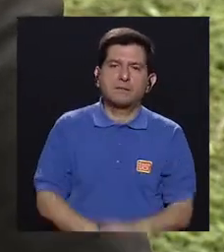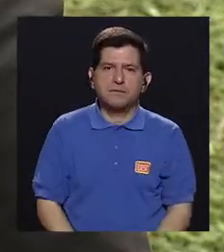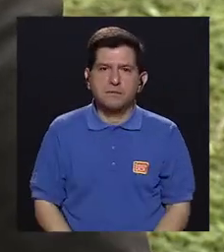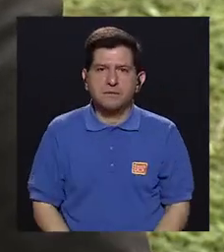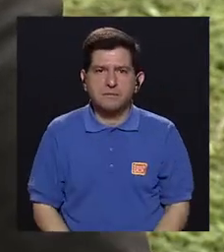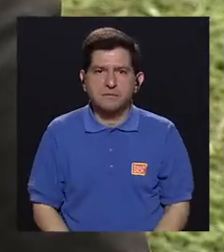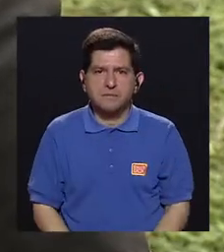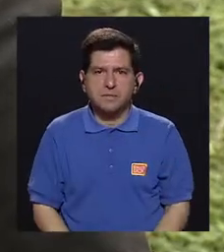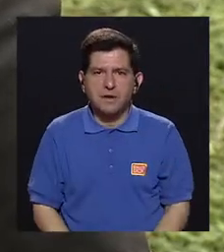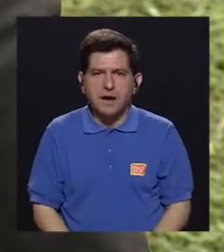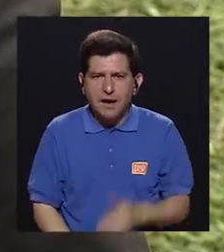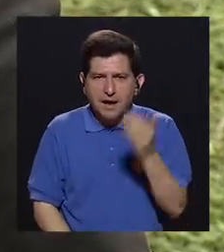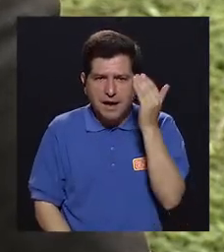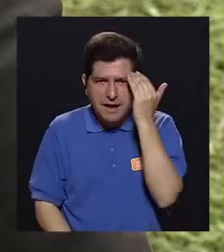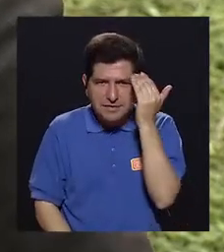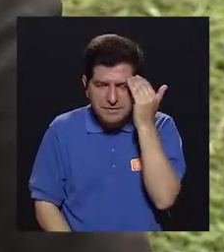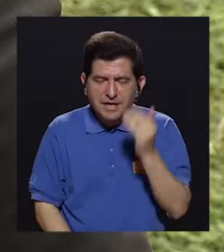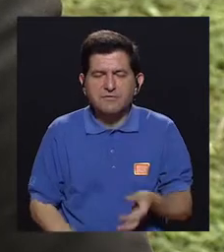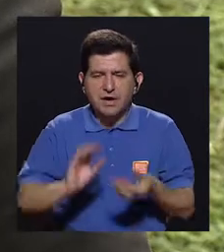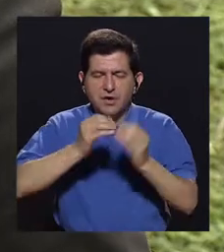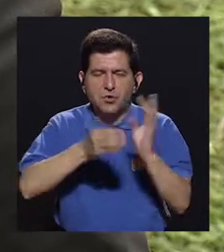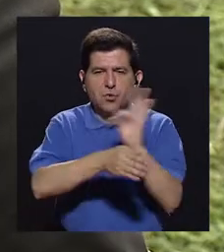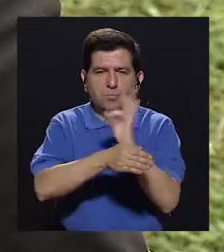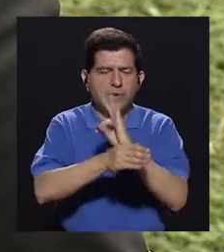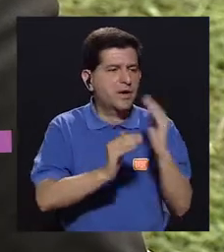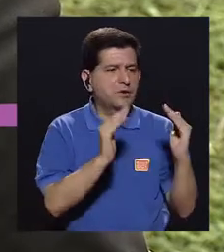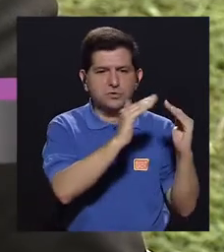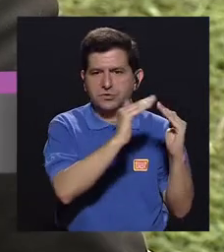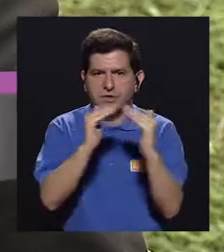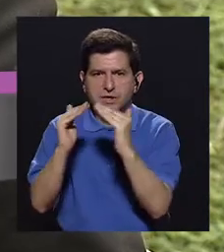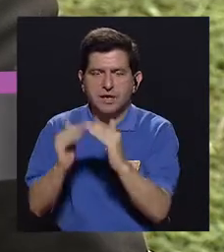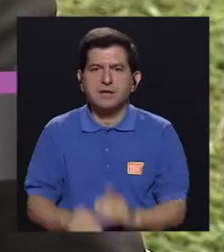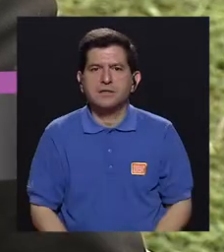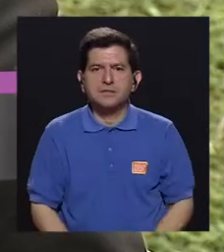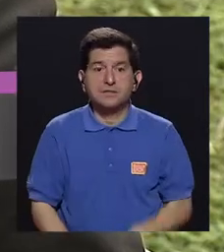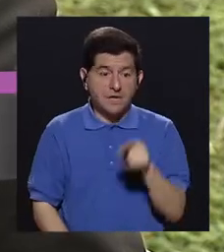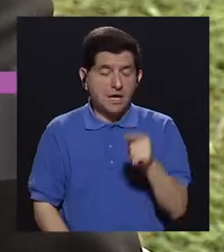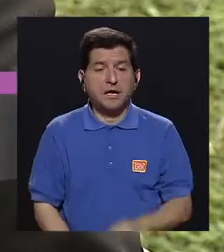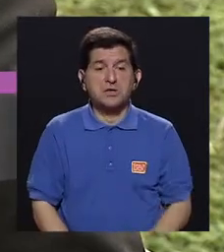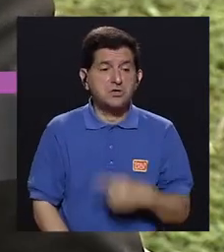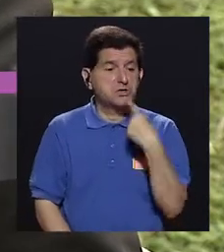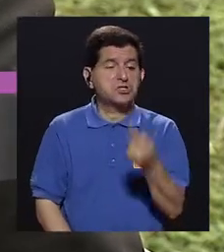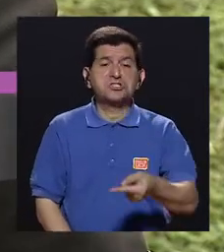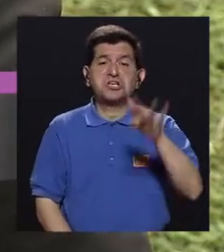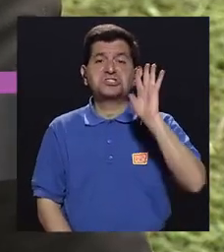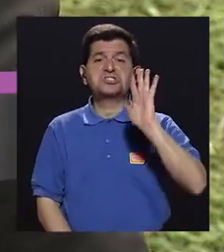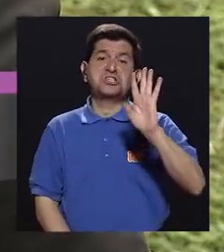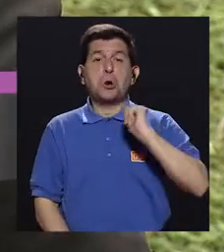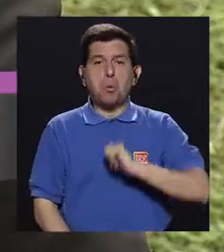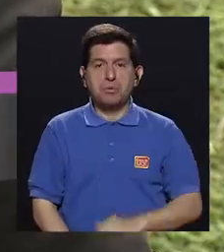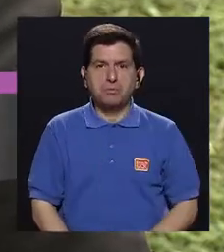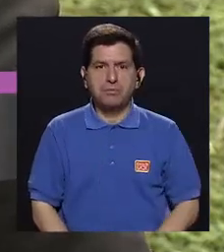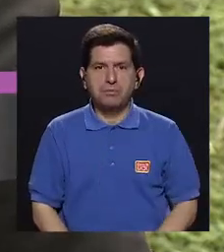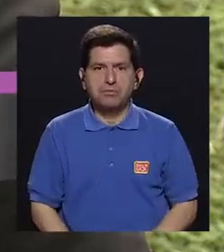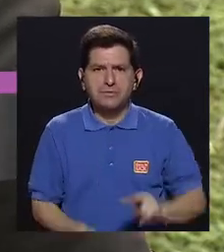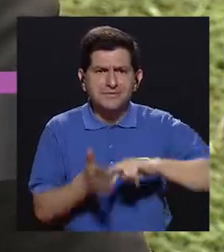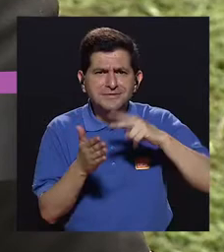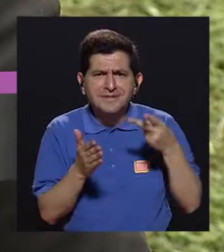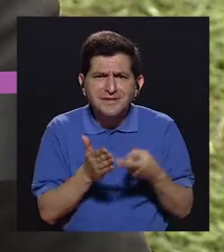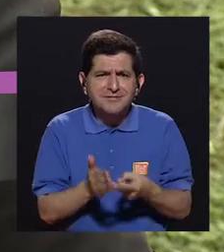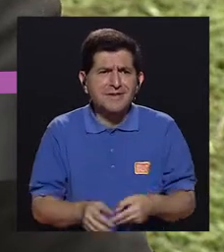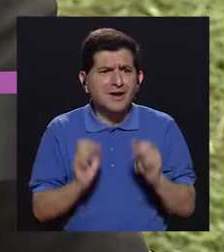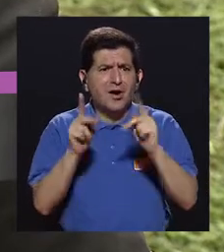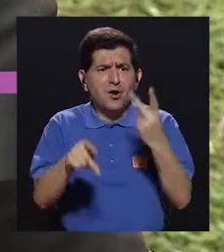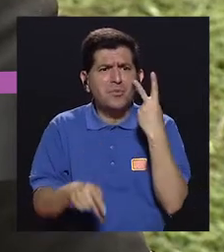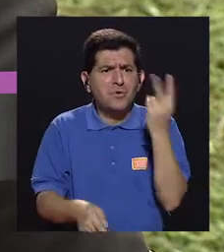Cuando contamos el número de televisores que hay en su casa, muchos usan todos sus dedos para decir cinco. O sea, la posibilidad de estar